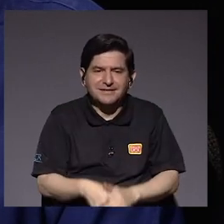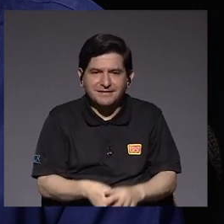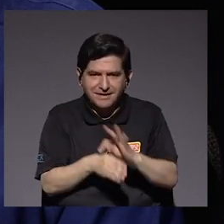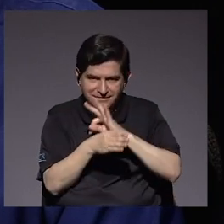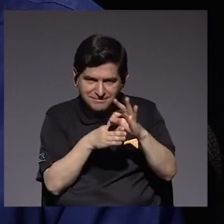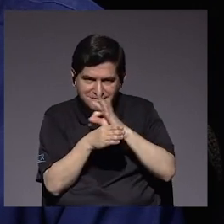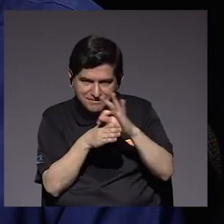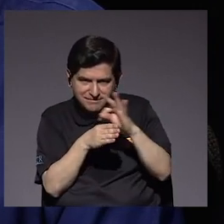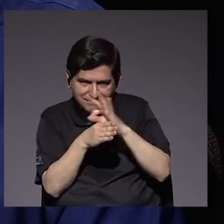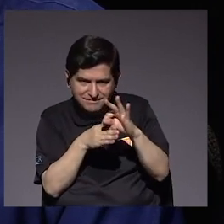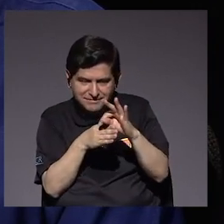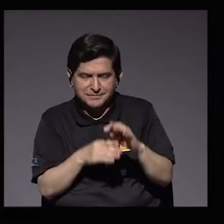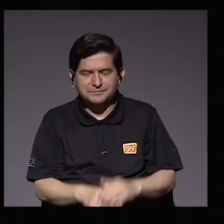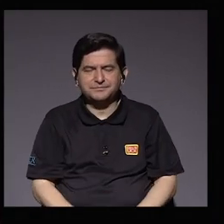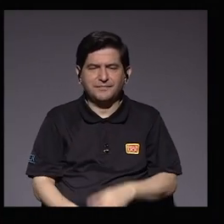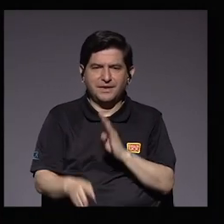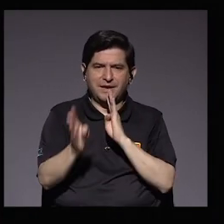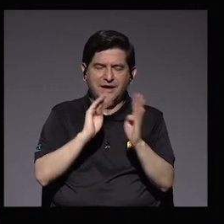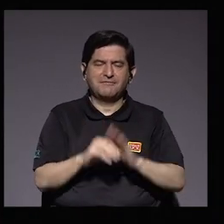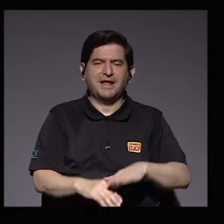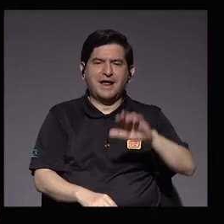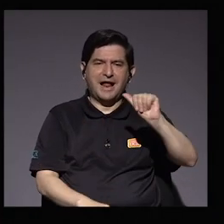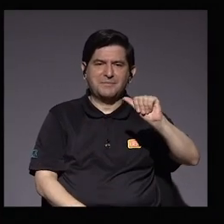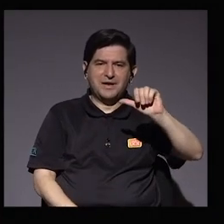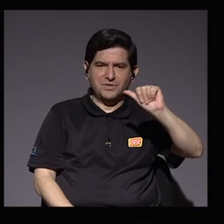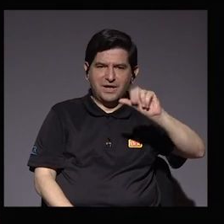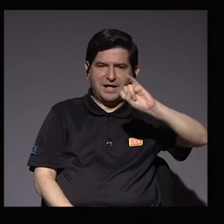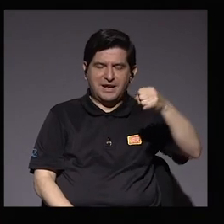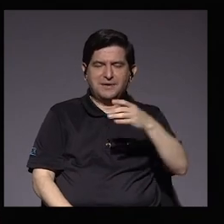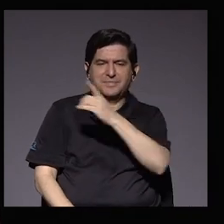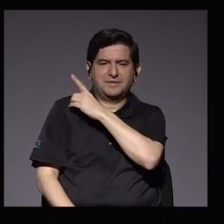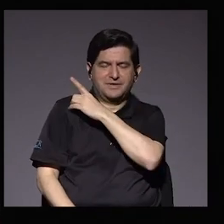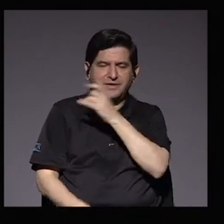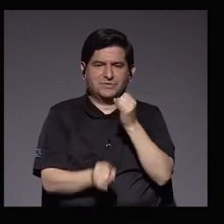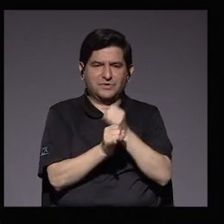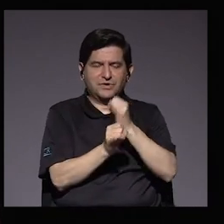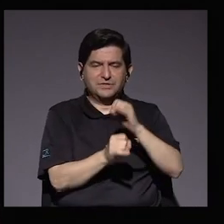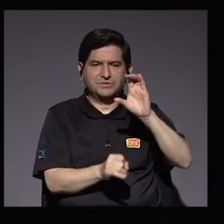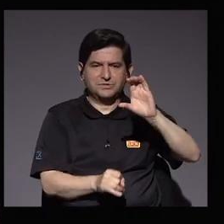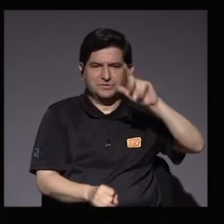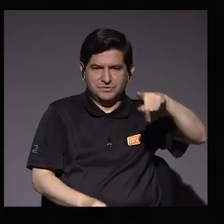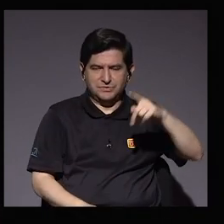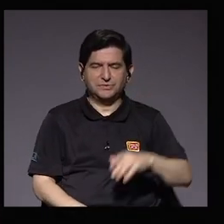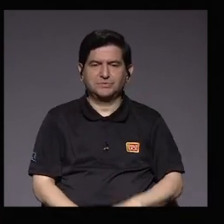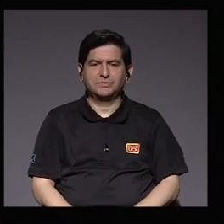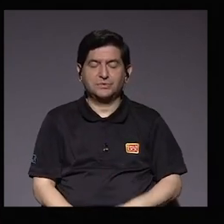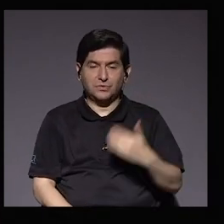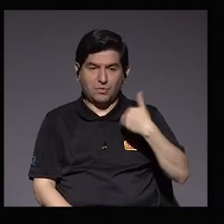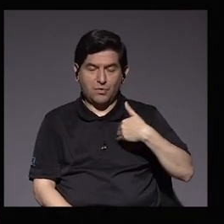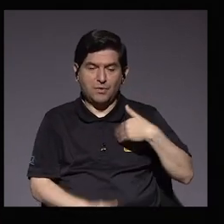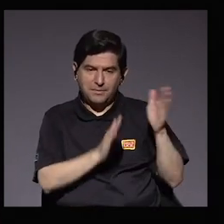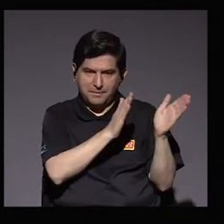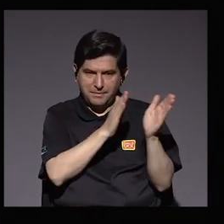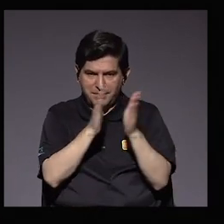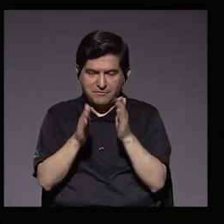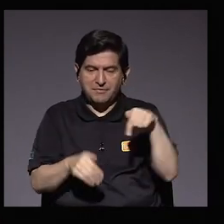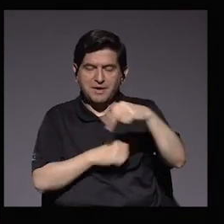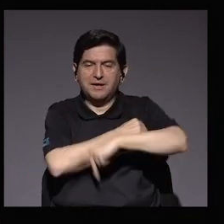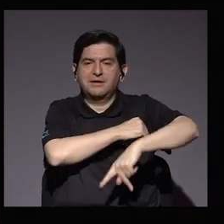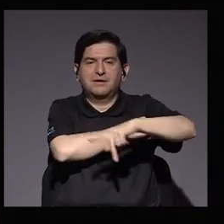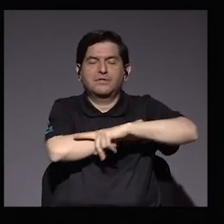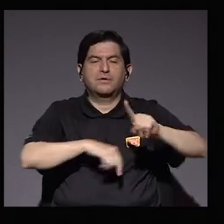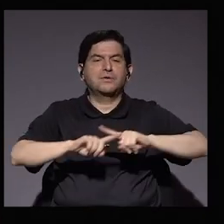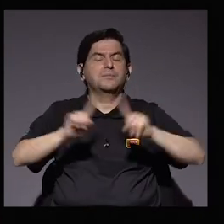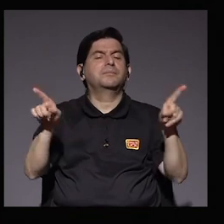estos tratamientos, ¿verdad? Estamos hablando con Don Alberto Alap, el director del Instituto Clodomiro Picado, un hombre formado